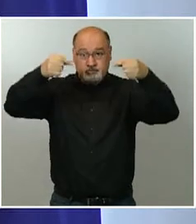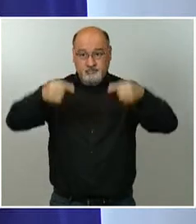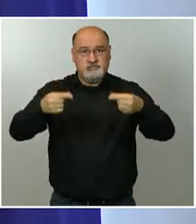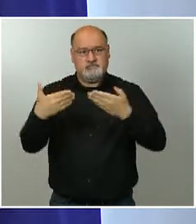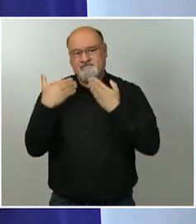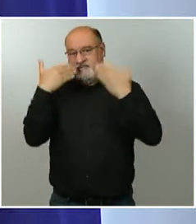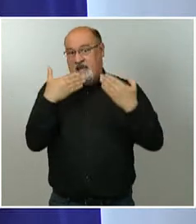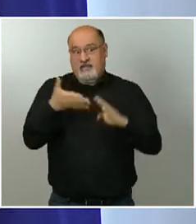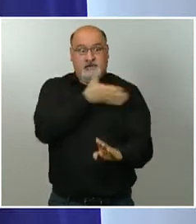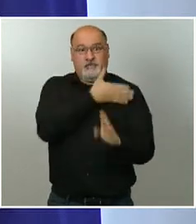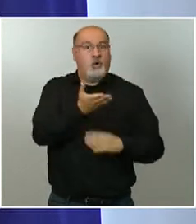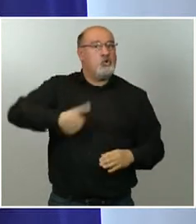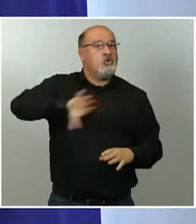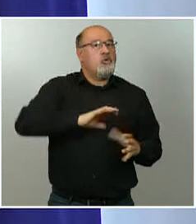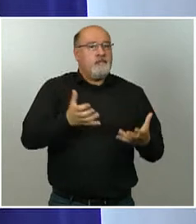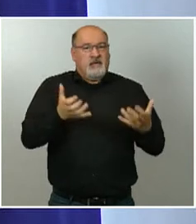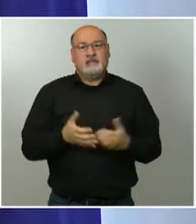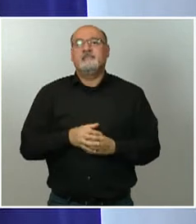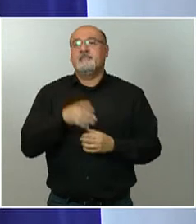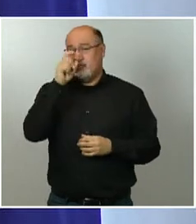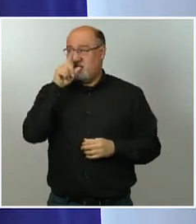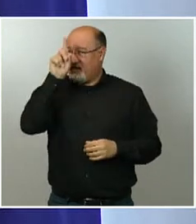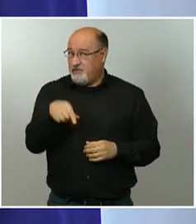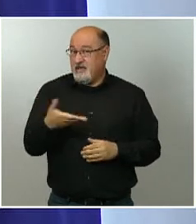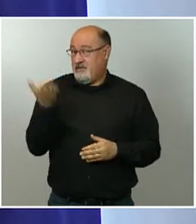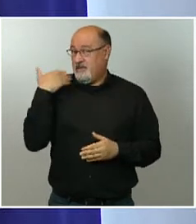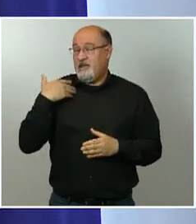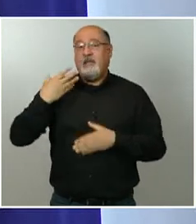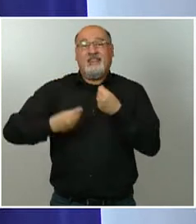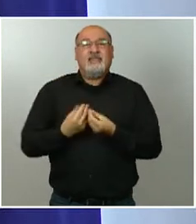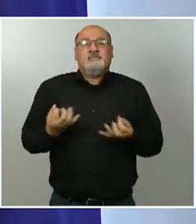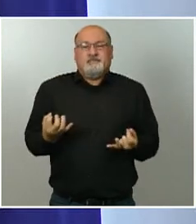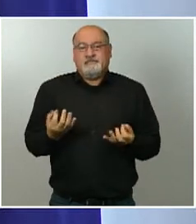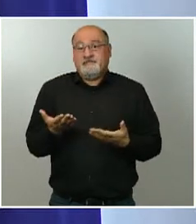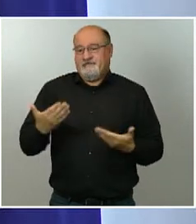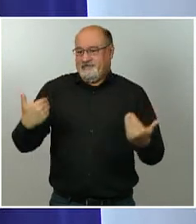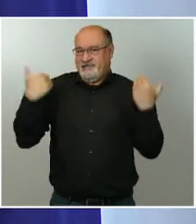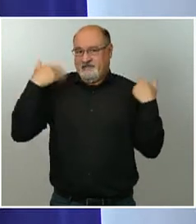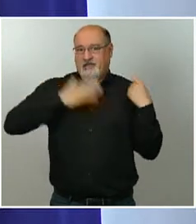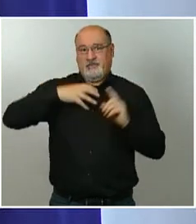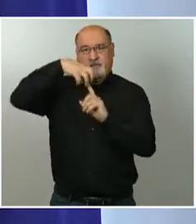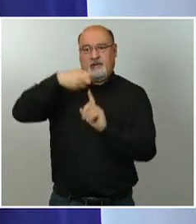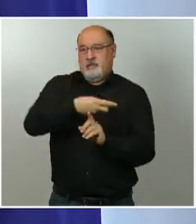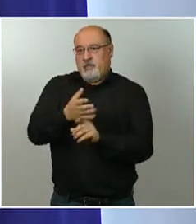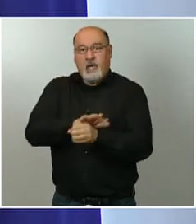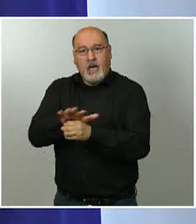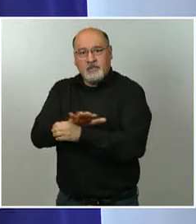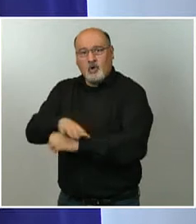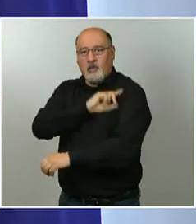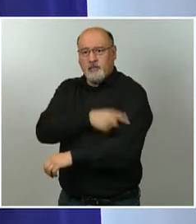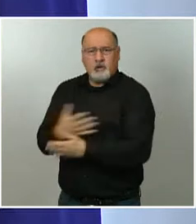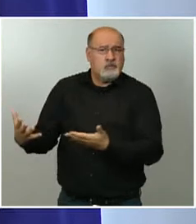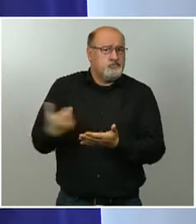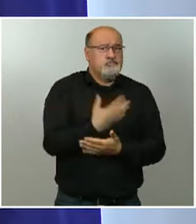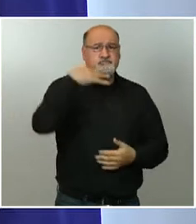recordar también que hicimos, en lo que ya no dependía solo de nosotros, que era todo lo demás en el ámbito deportivo, es decir, los deportes profesionales, los